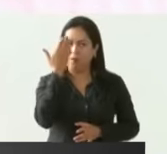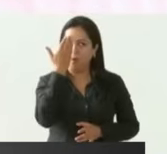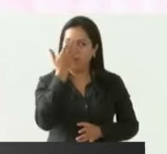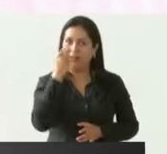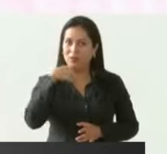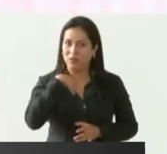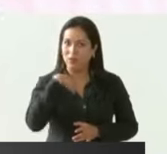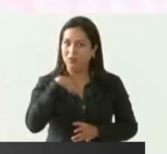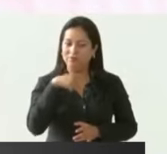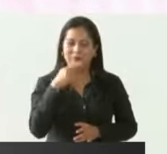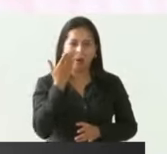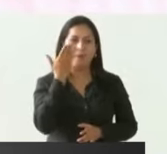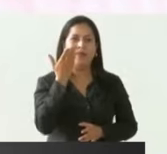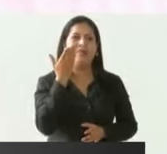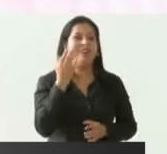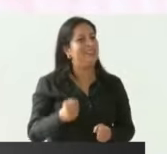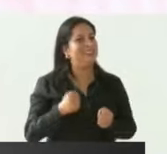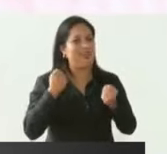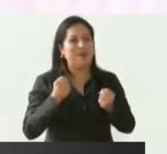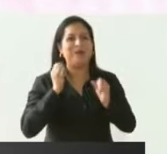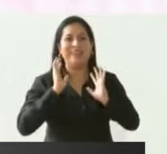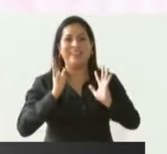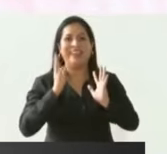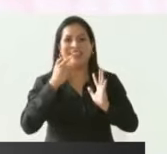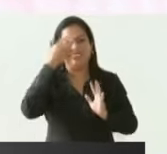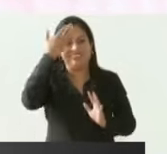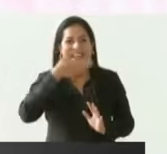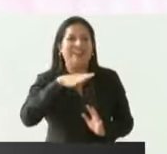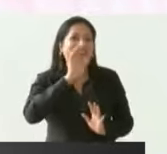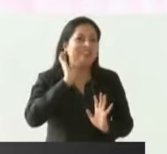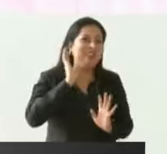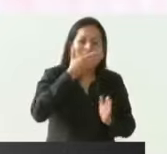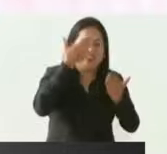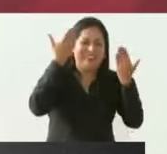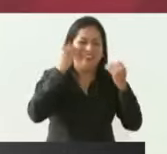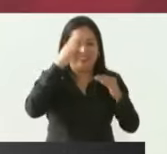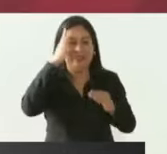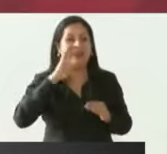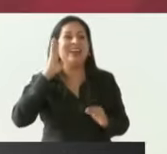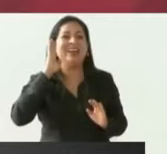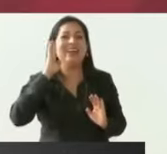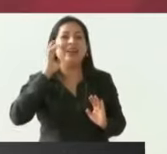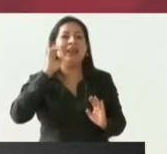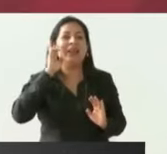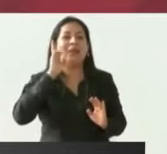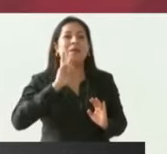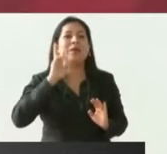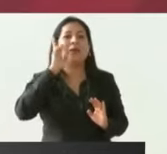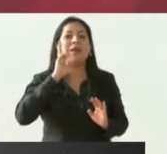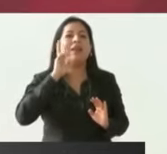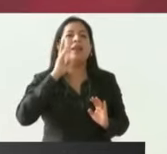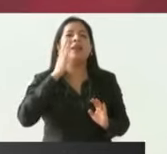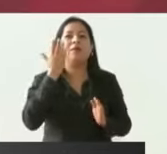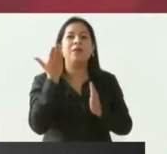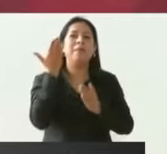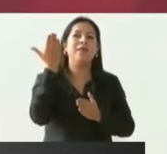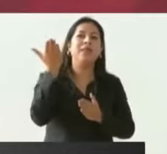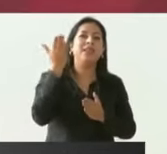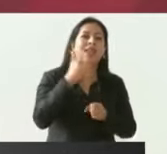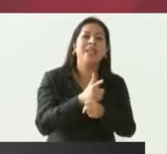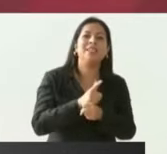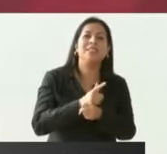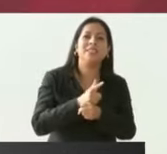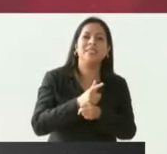que seguramente ya se está enterando o se va a enterar le voy a pedir a licenciado Manuel